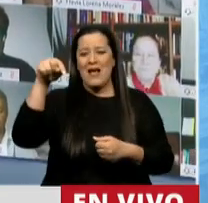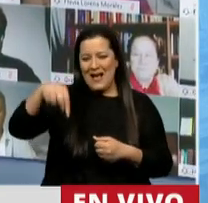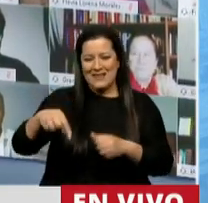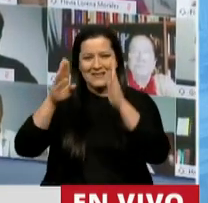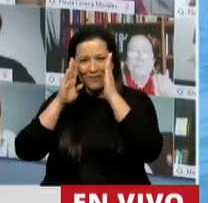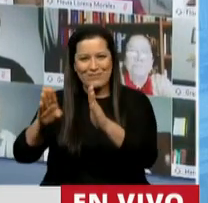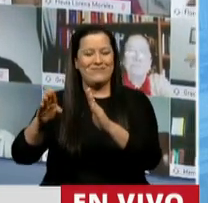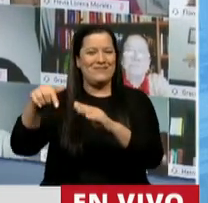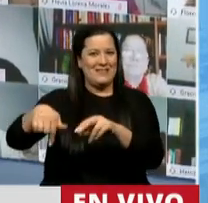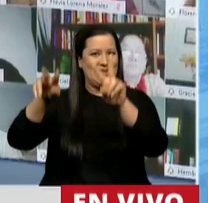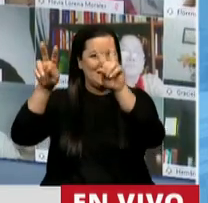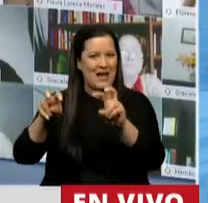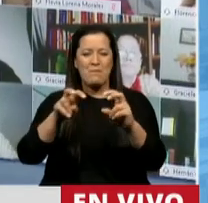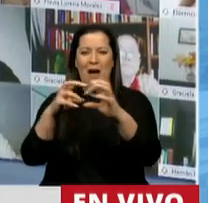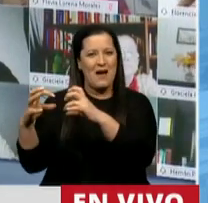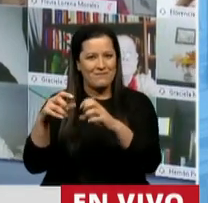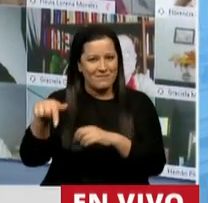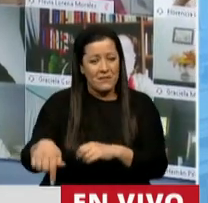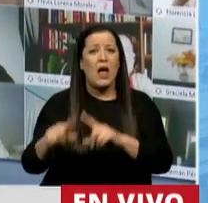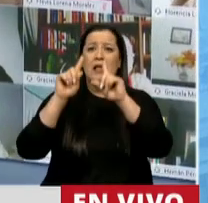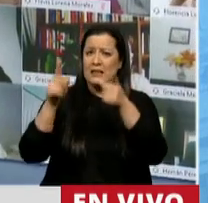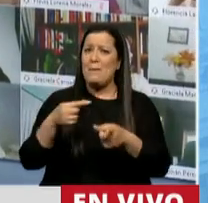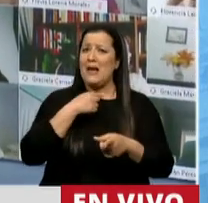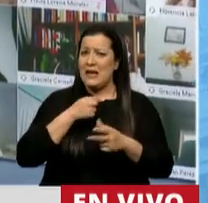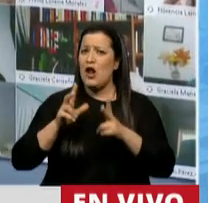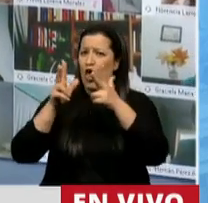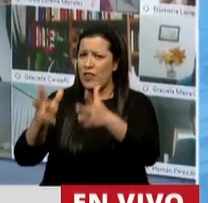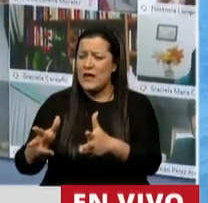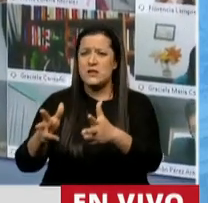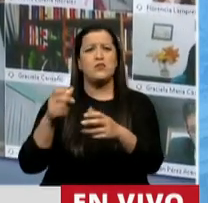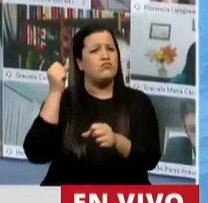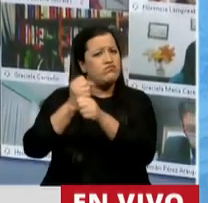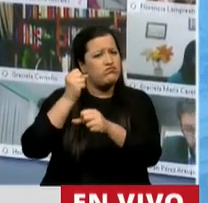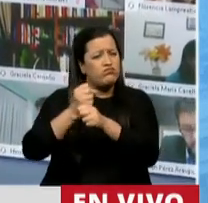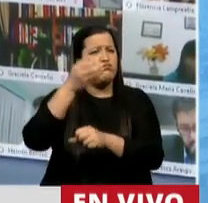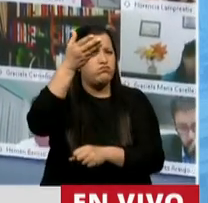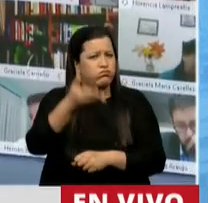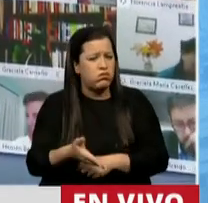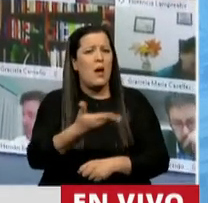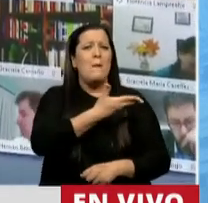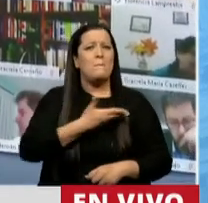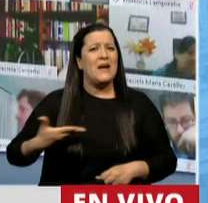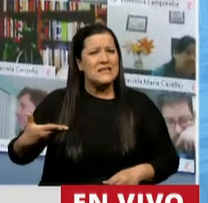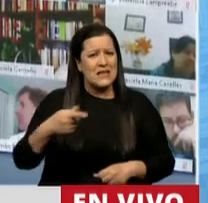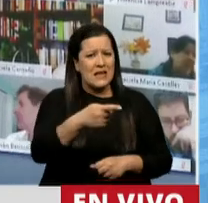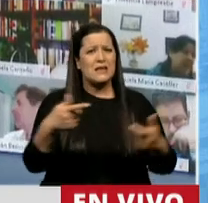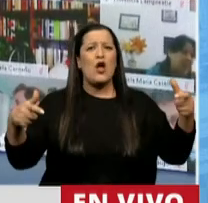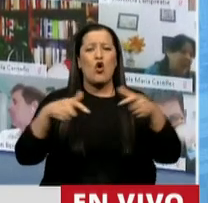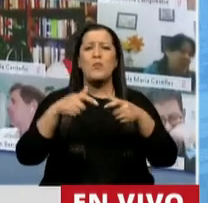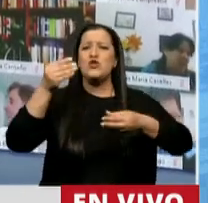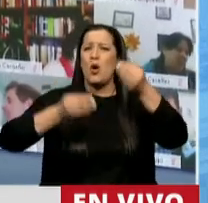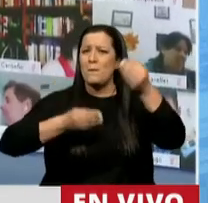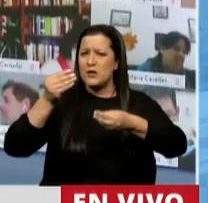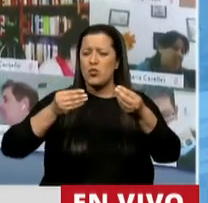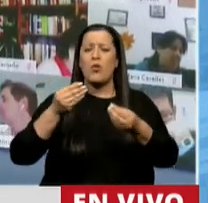del proyecto de tratamiento también quiero destacar el trabajo que llevó adelante nuestro presidente de la Comisión de Presupuestos,